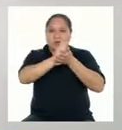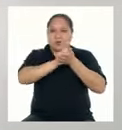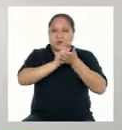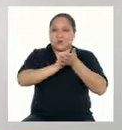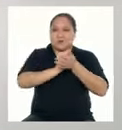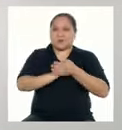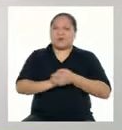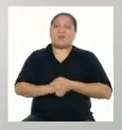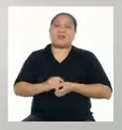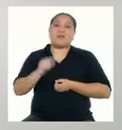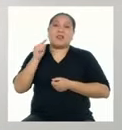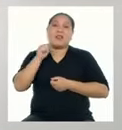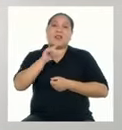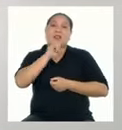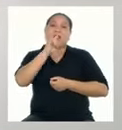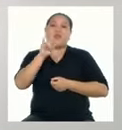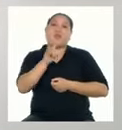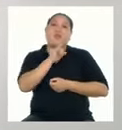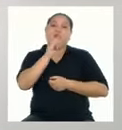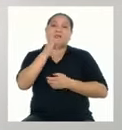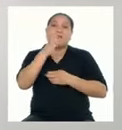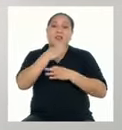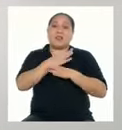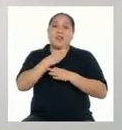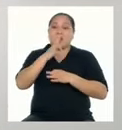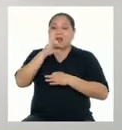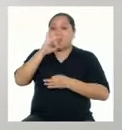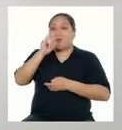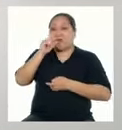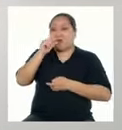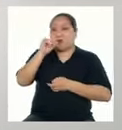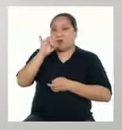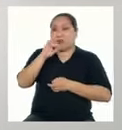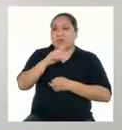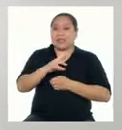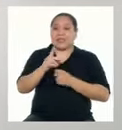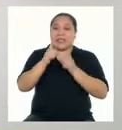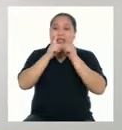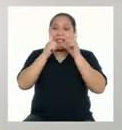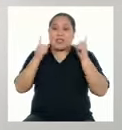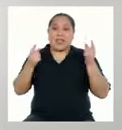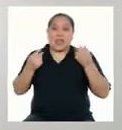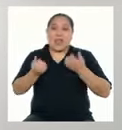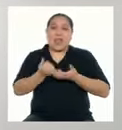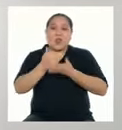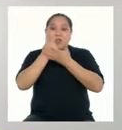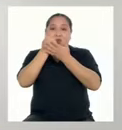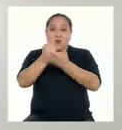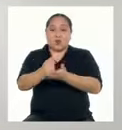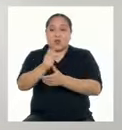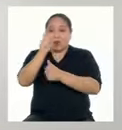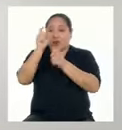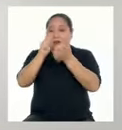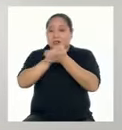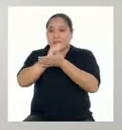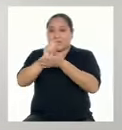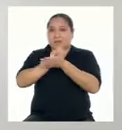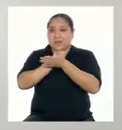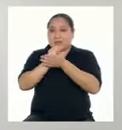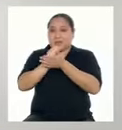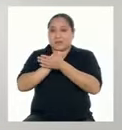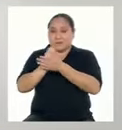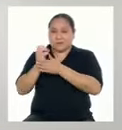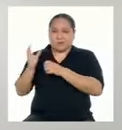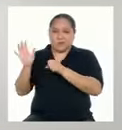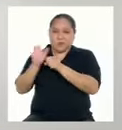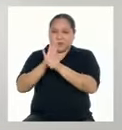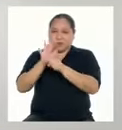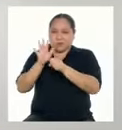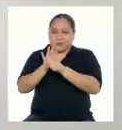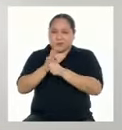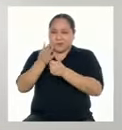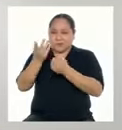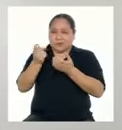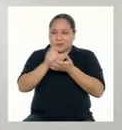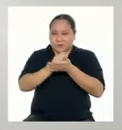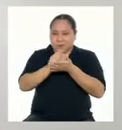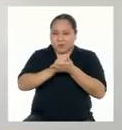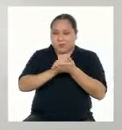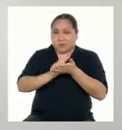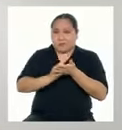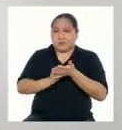textos El empleo de figuras literarias Permite al autor enriquecer su obra Y transmitir